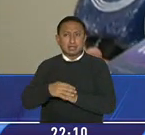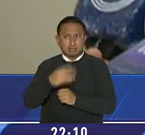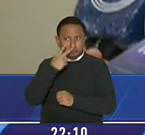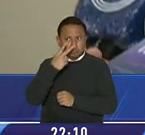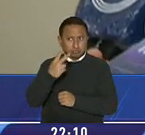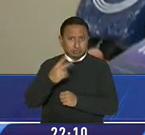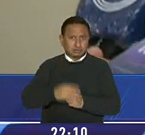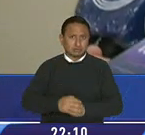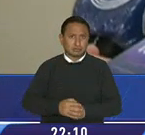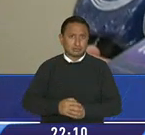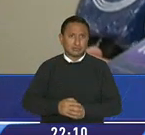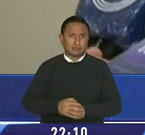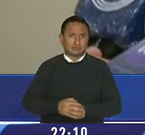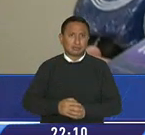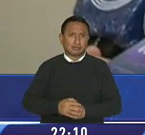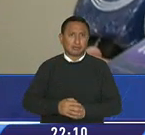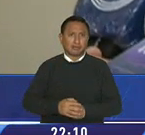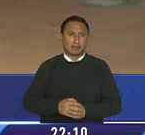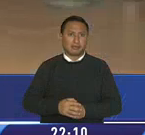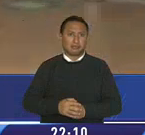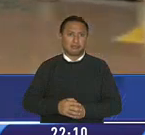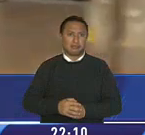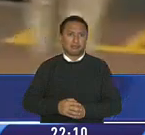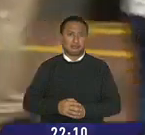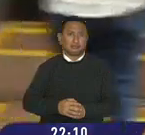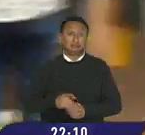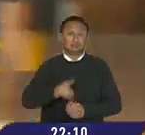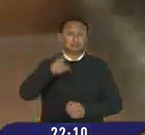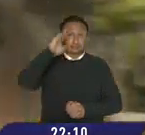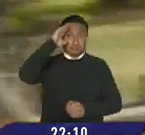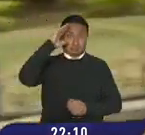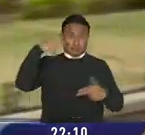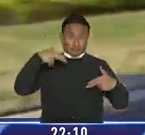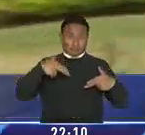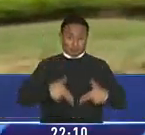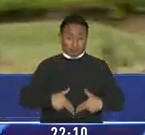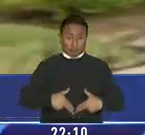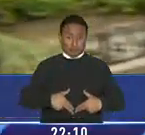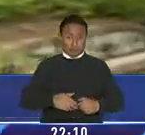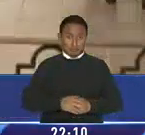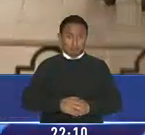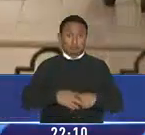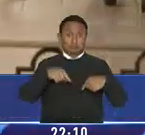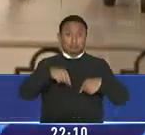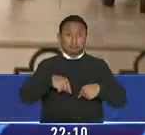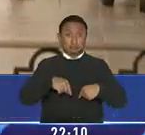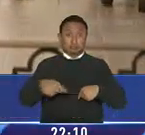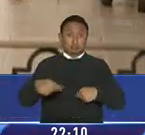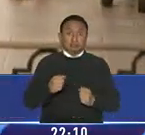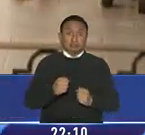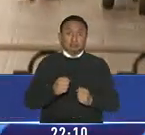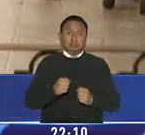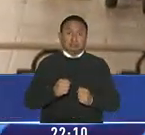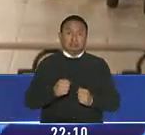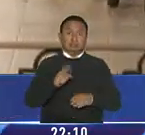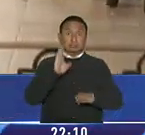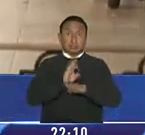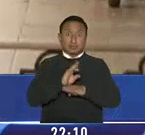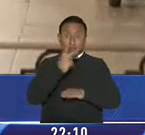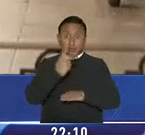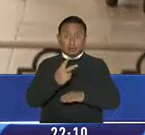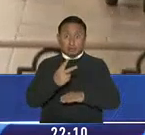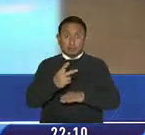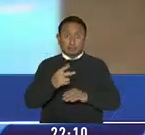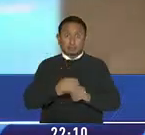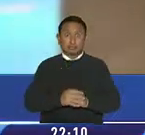haya estado observado los movimientos de la señora. El guardia de seguridad de la entidad bancaria quedó petrificado. Fue testigo del robo.